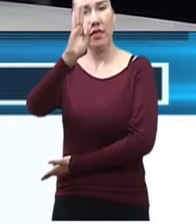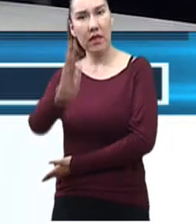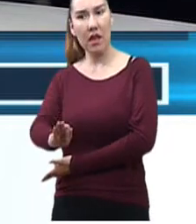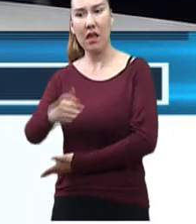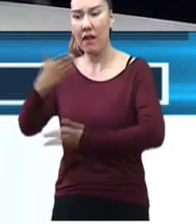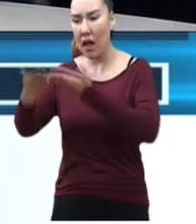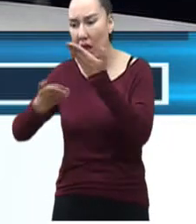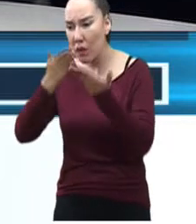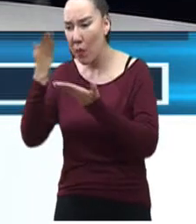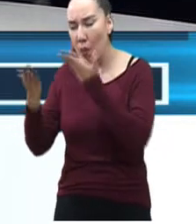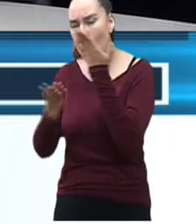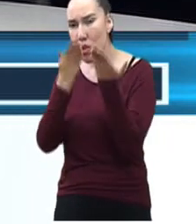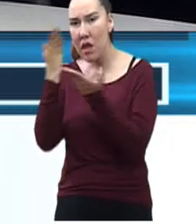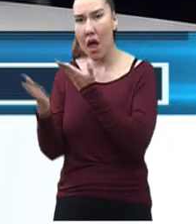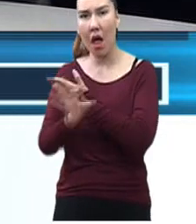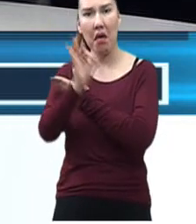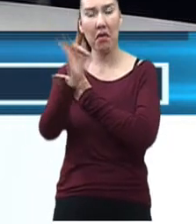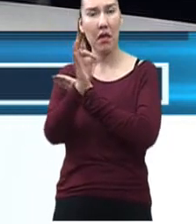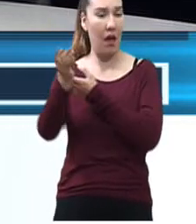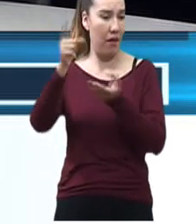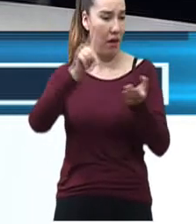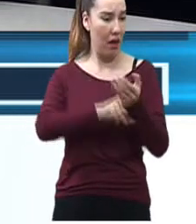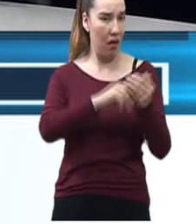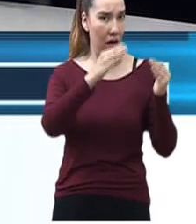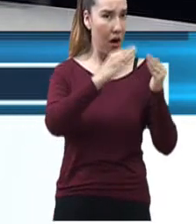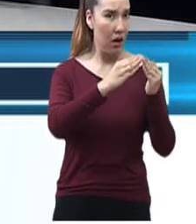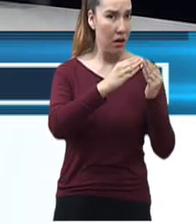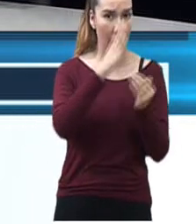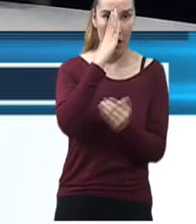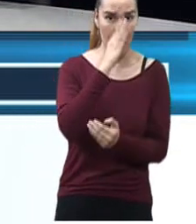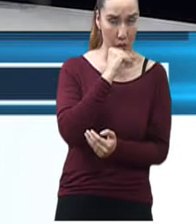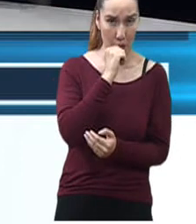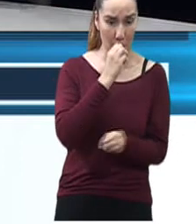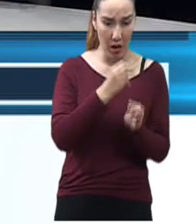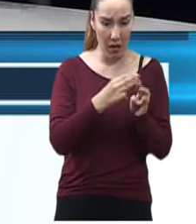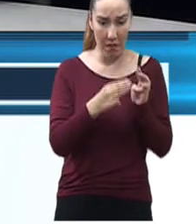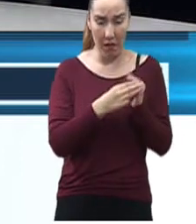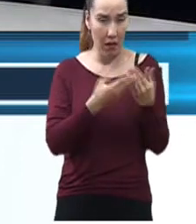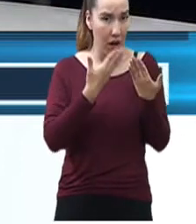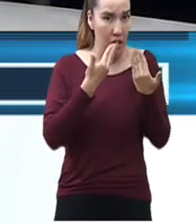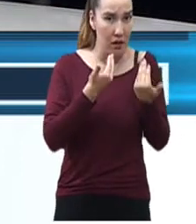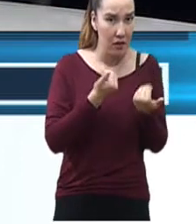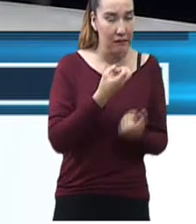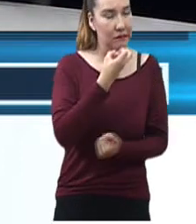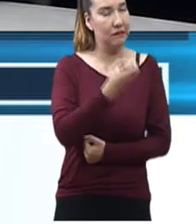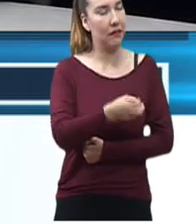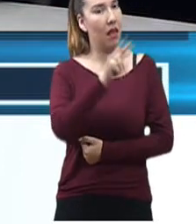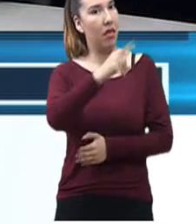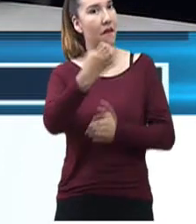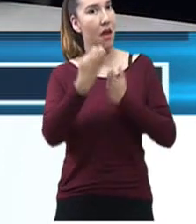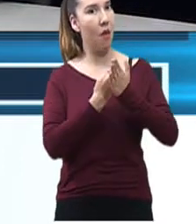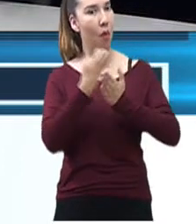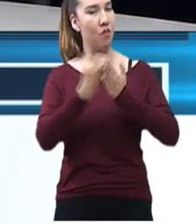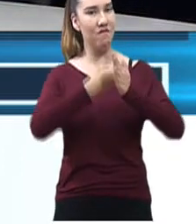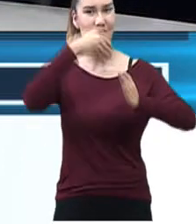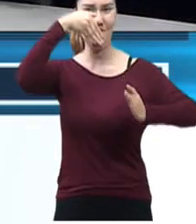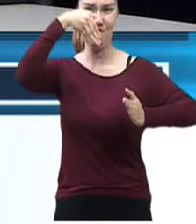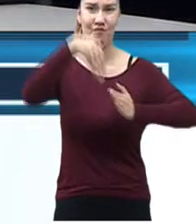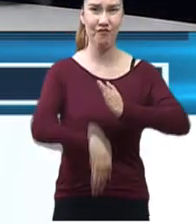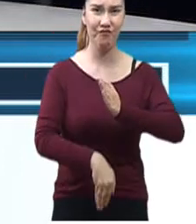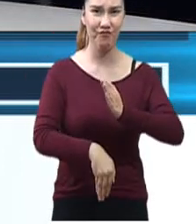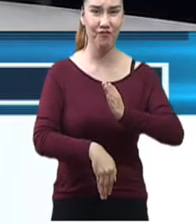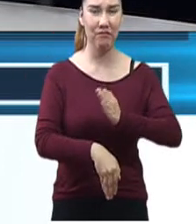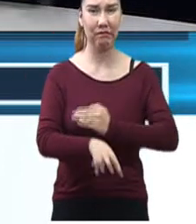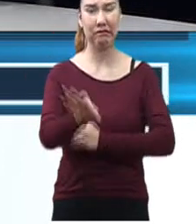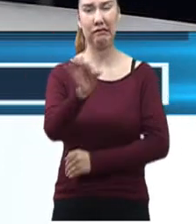distancia si no tiene las herramientas necesarias. Que obviamente el tema económico vino a pegar a todos. No es algo de que, no, porque el